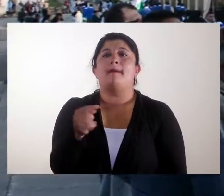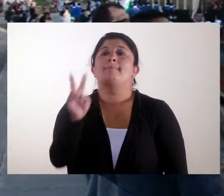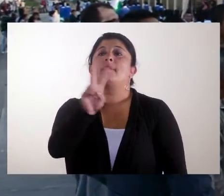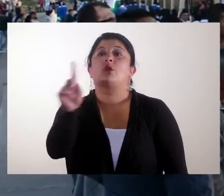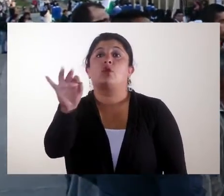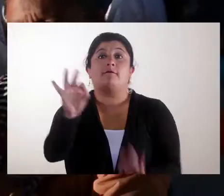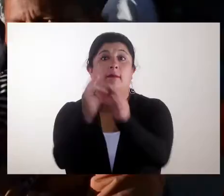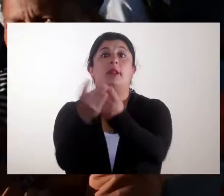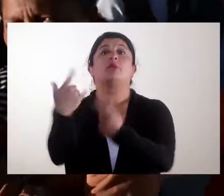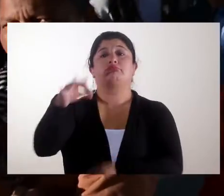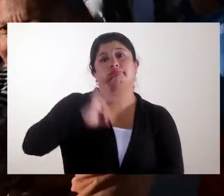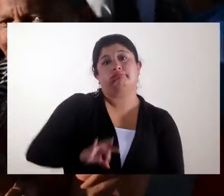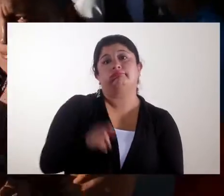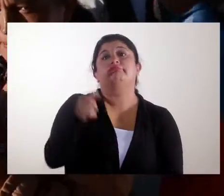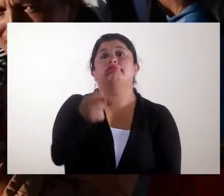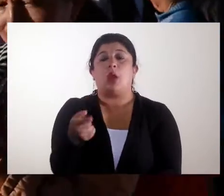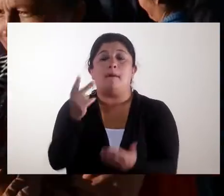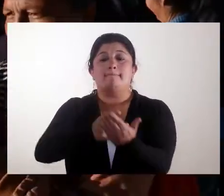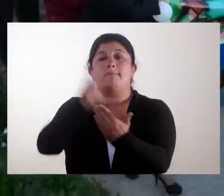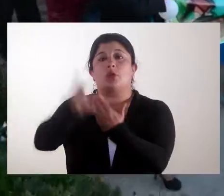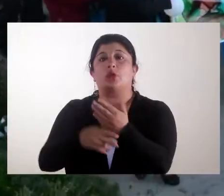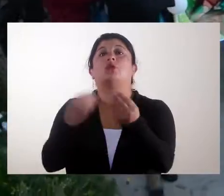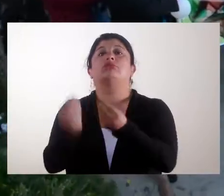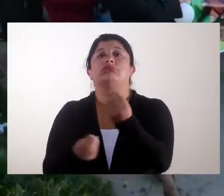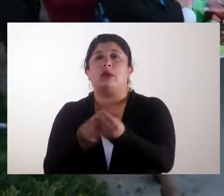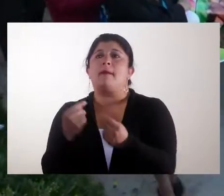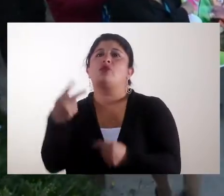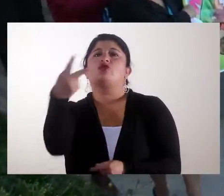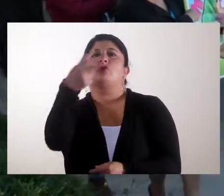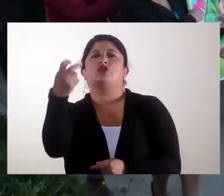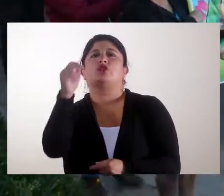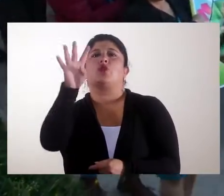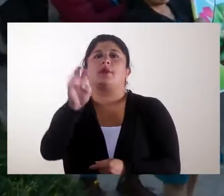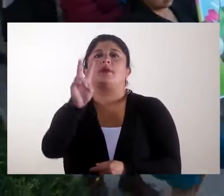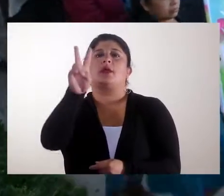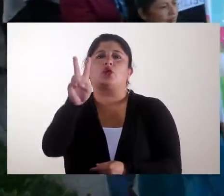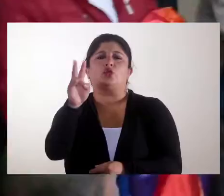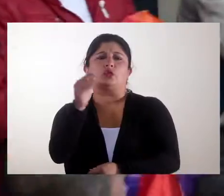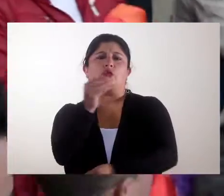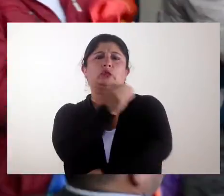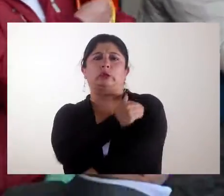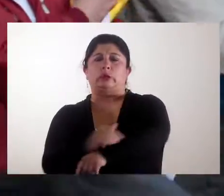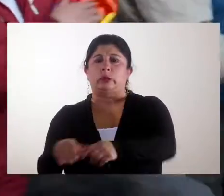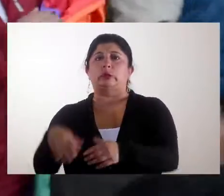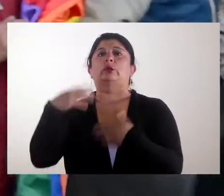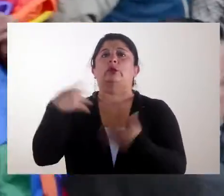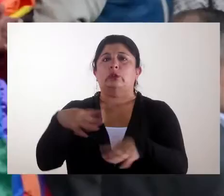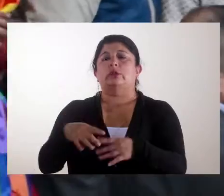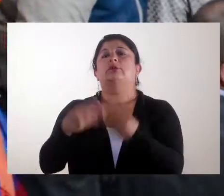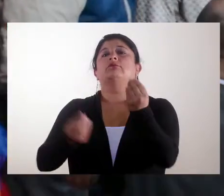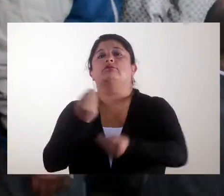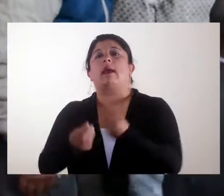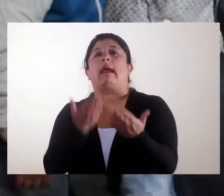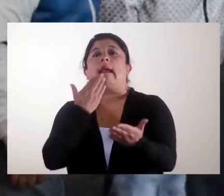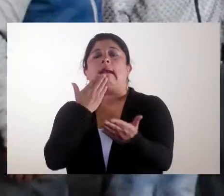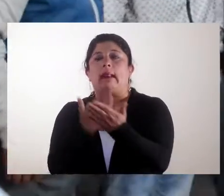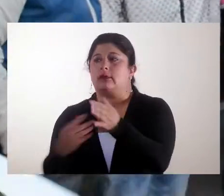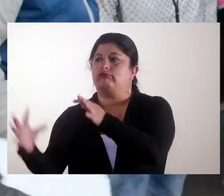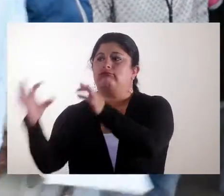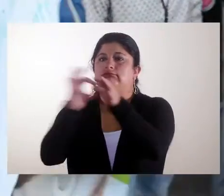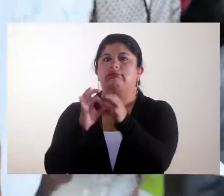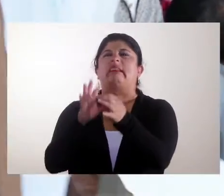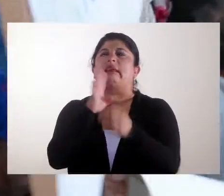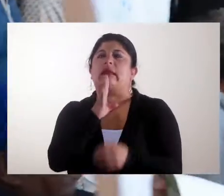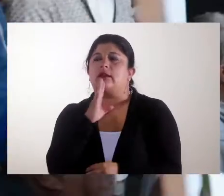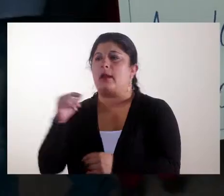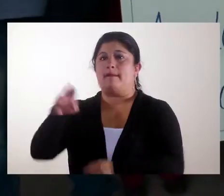Un total de 21 familias son beneficiarias con este proyecto, que asciende a 292 millones de pesos y que se ejecutó gracias a